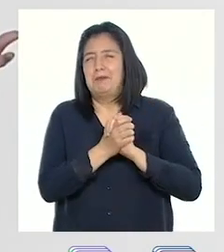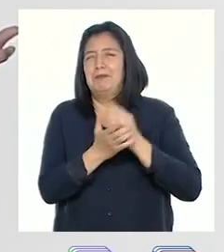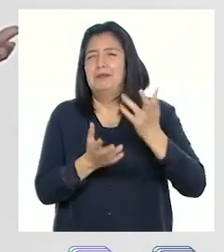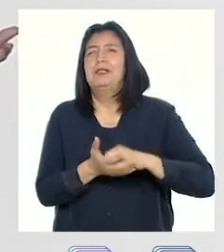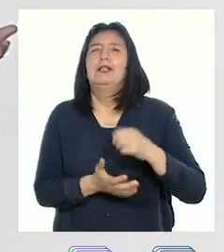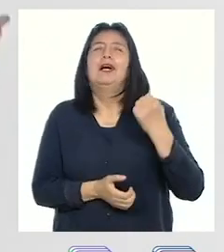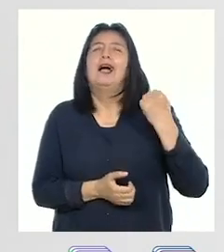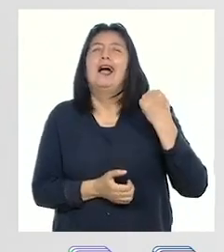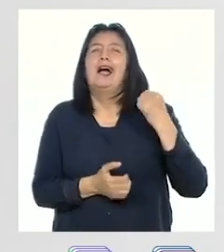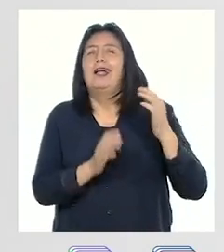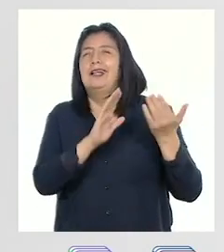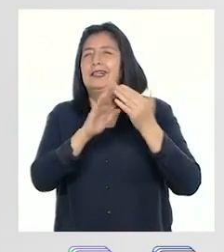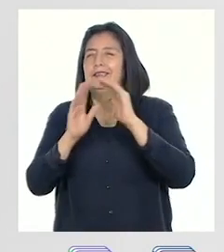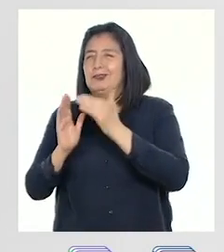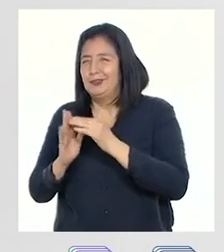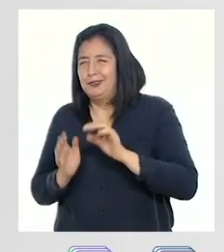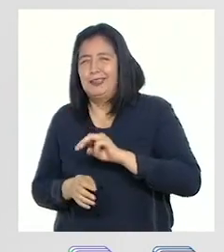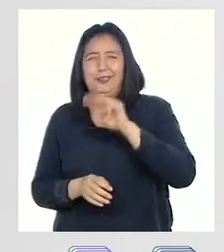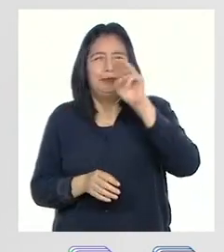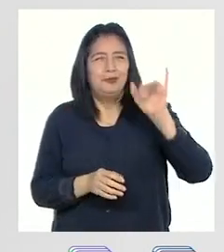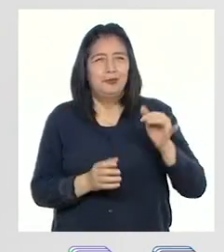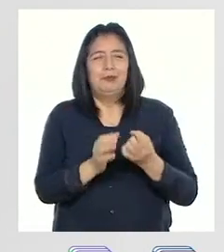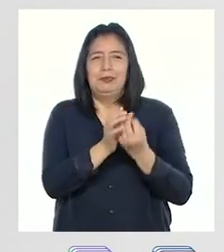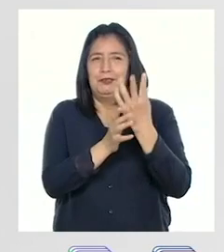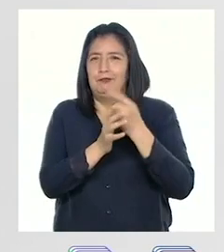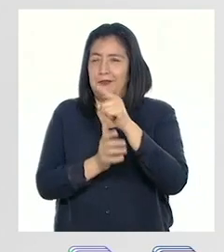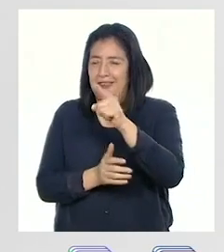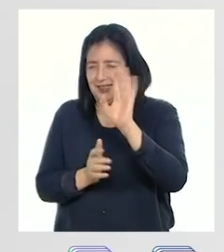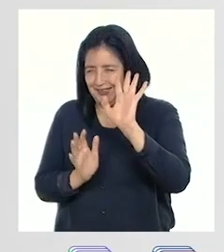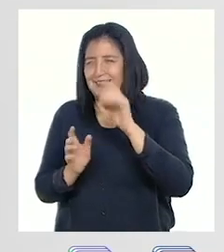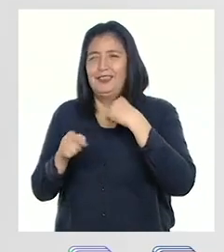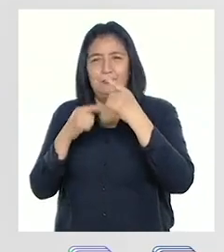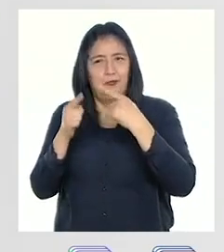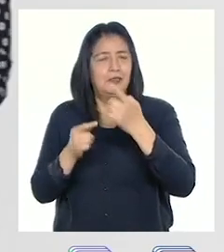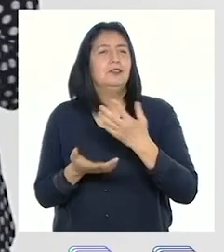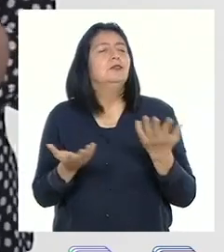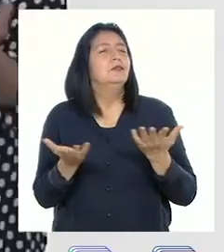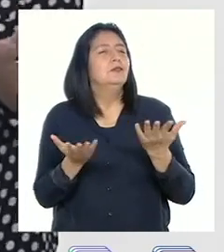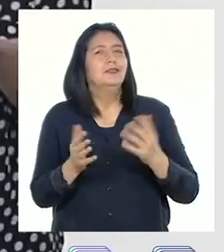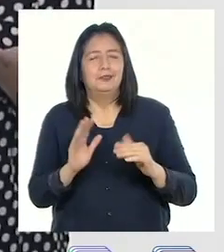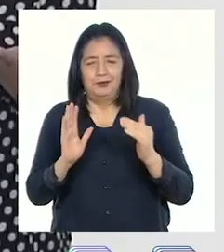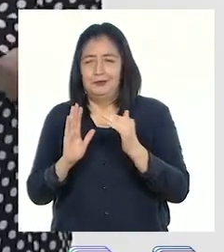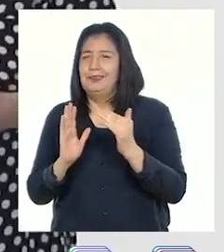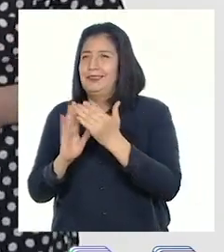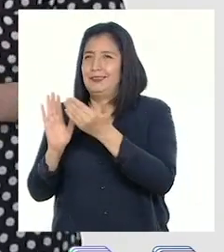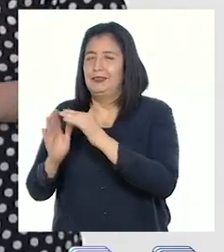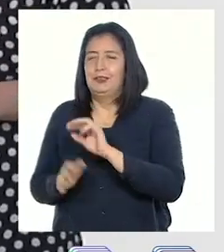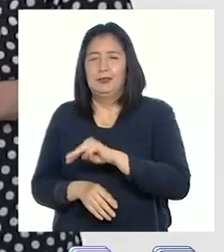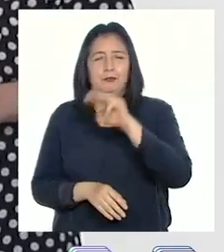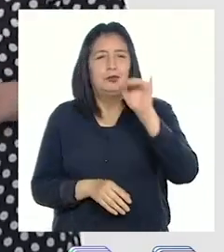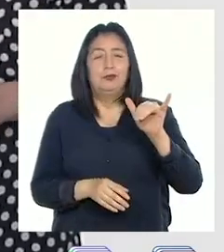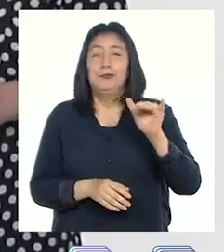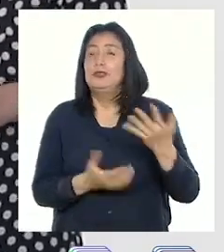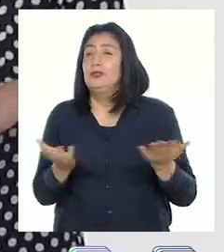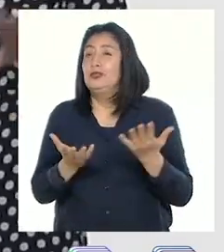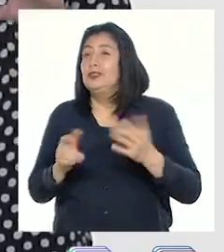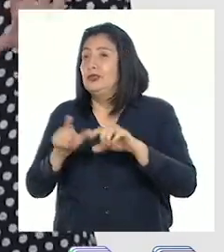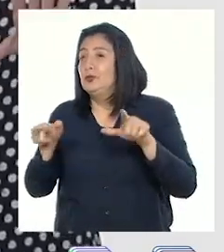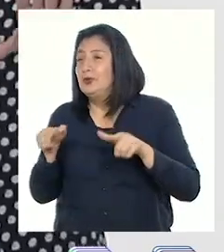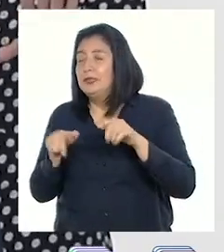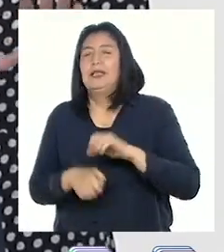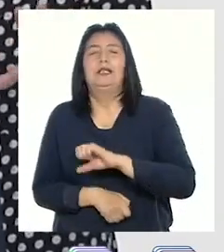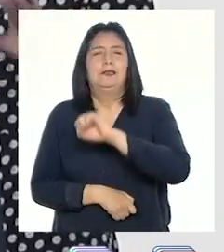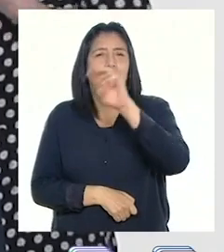la ciudad de las orquídeas. ¿Saben cuál es? Ya se los cuento. La ciudad de Moyo Bamba, en la región de San Martín.